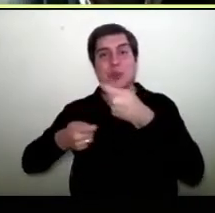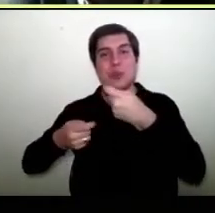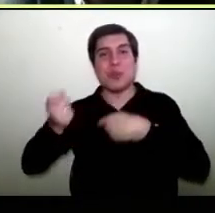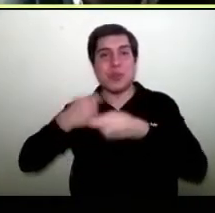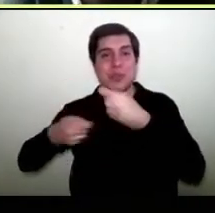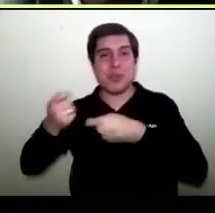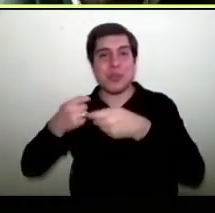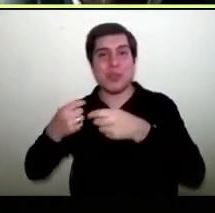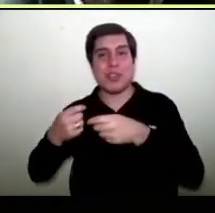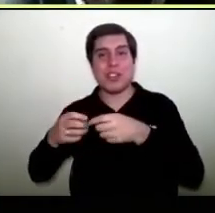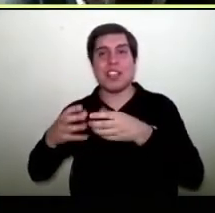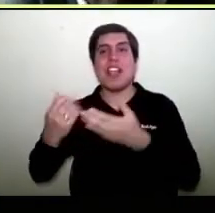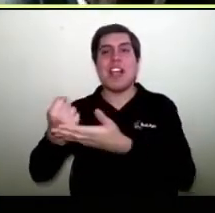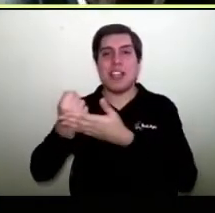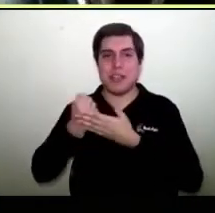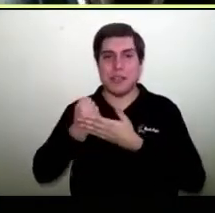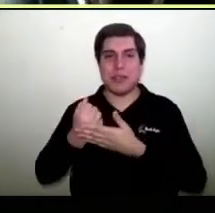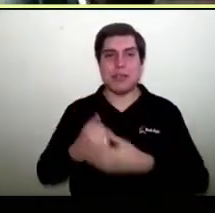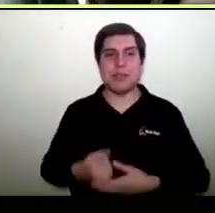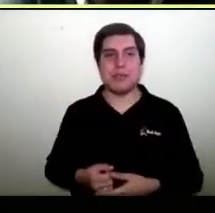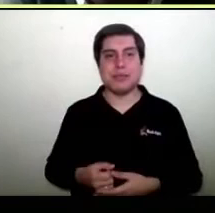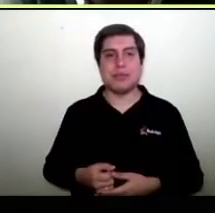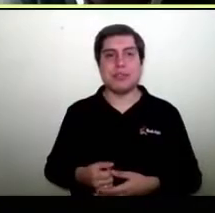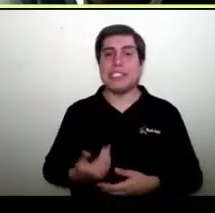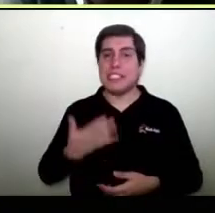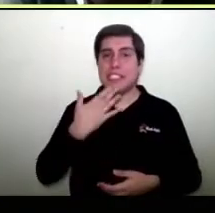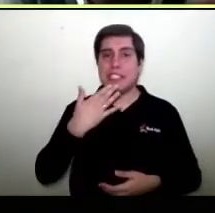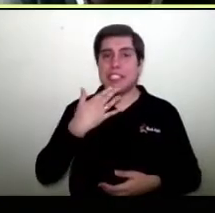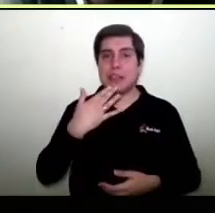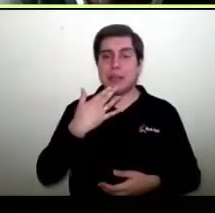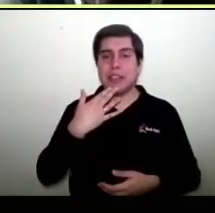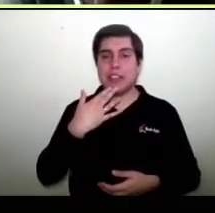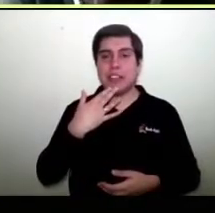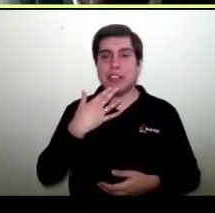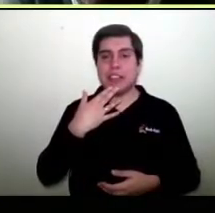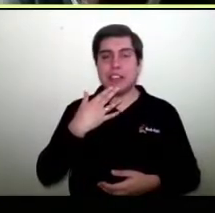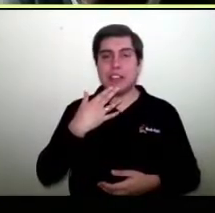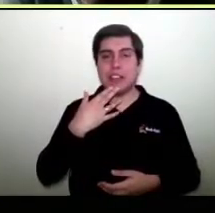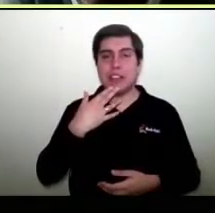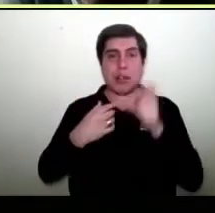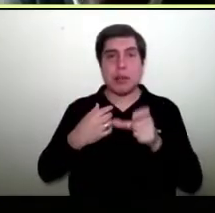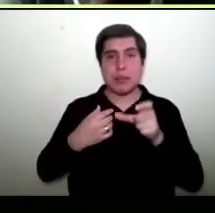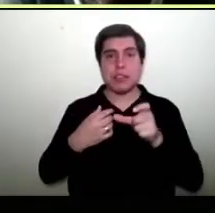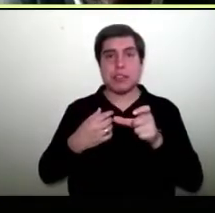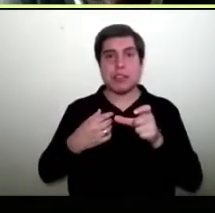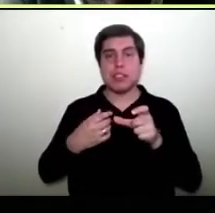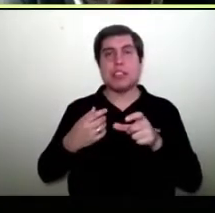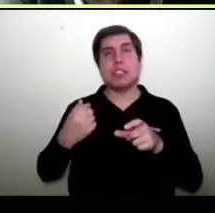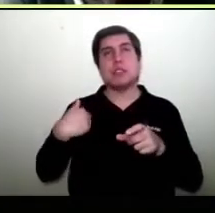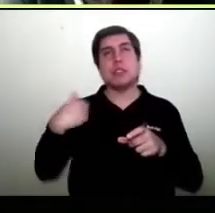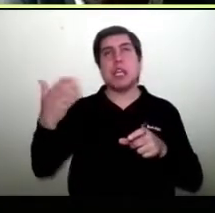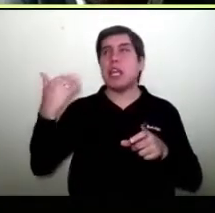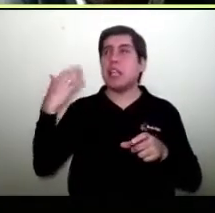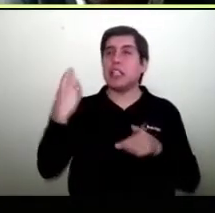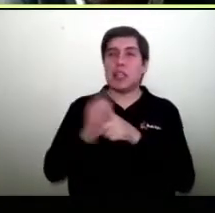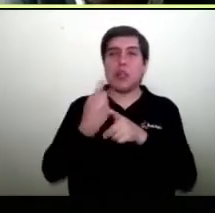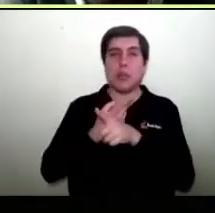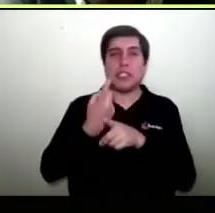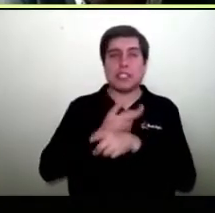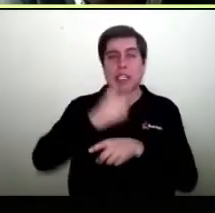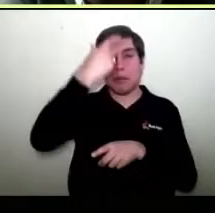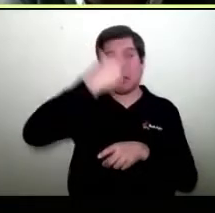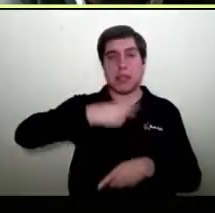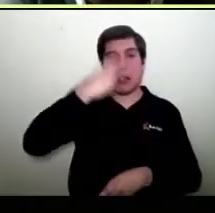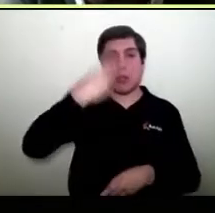una ventaja del mall virtual. Muchas ofertas. El otro día conversaba con varios pymes, empresarios,